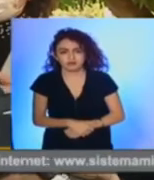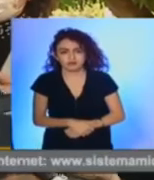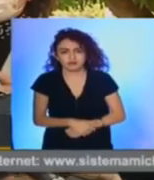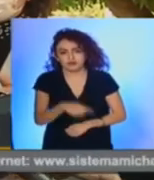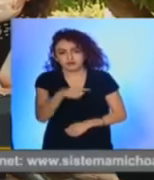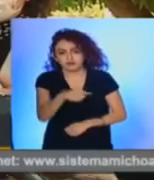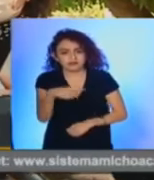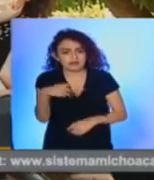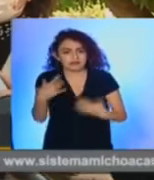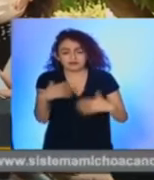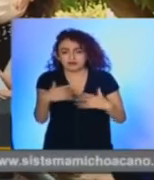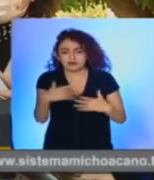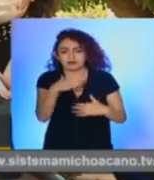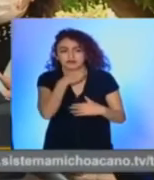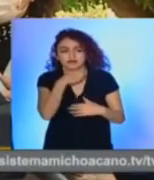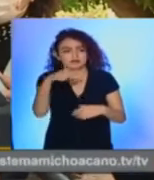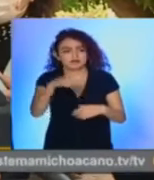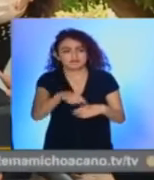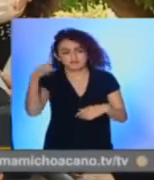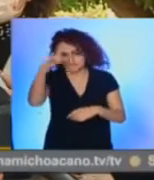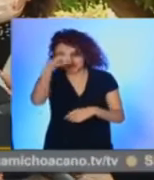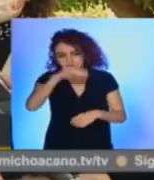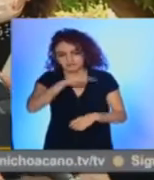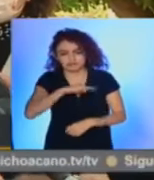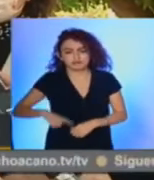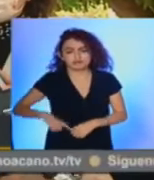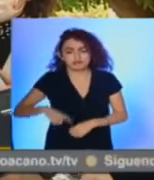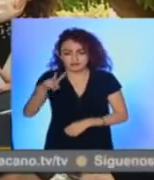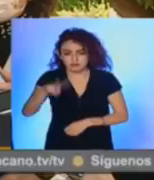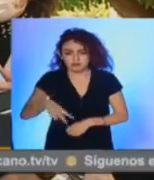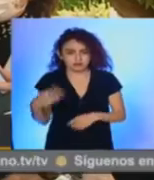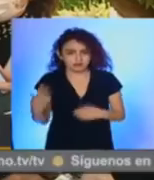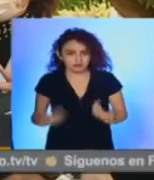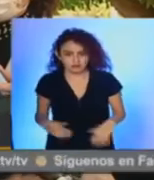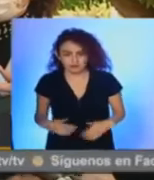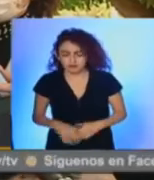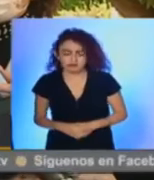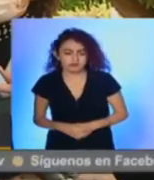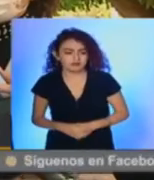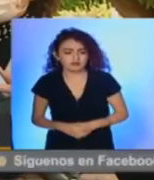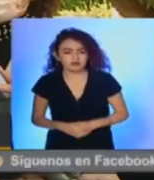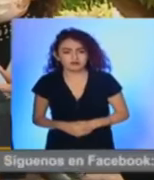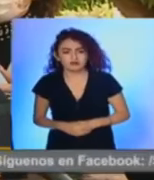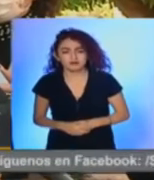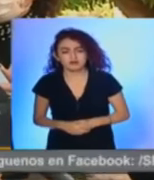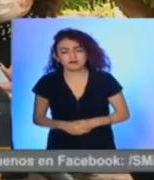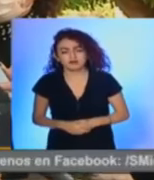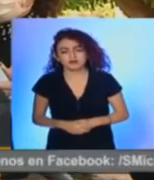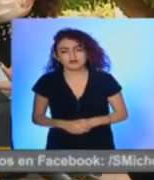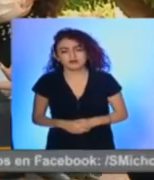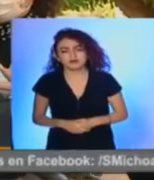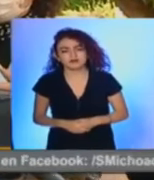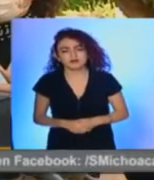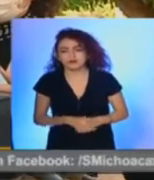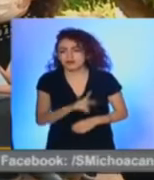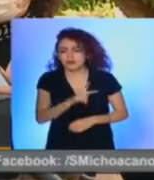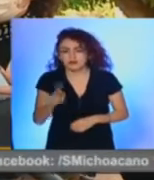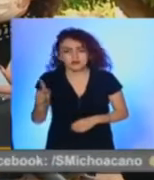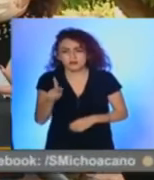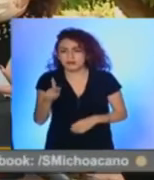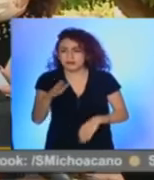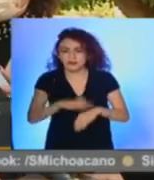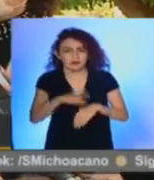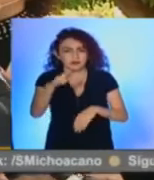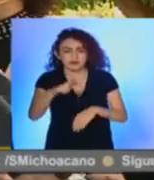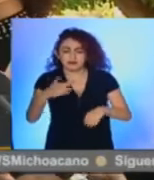están estrangulados financieramente los municipios, están en una condición similar la mayoría de